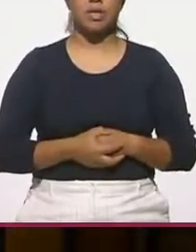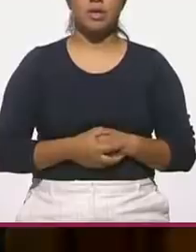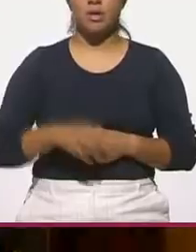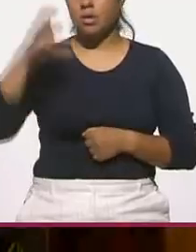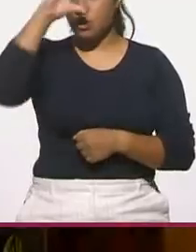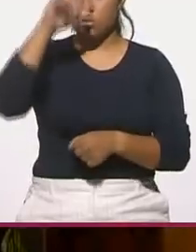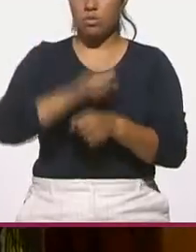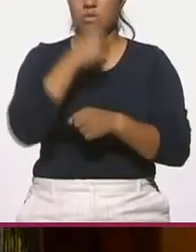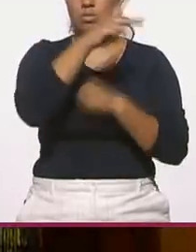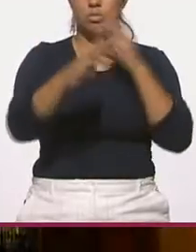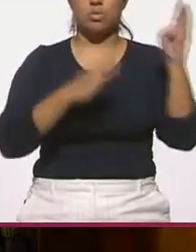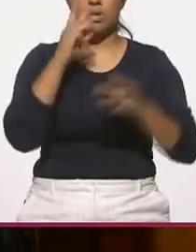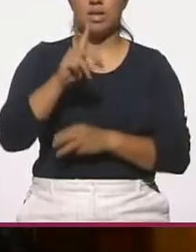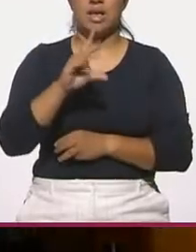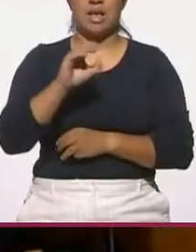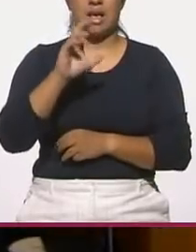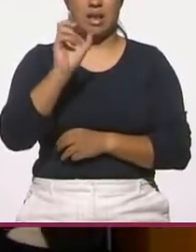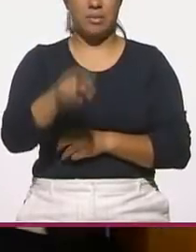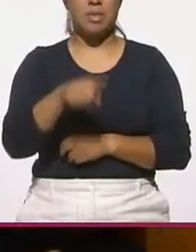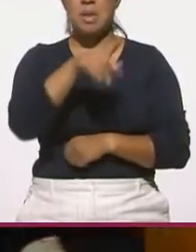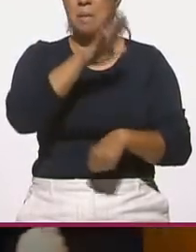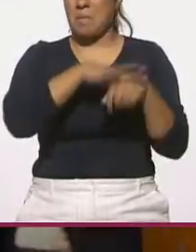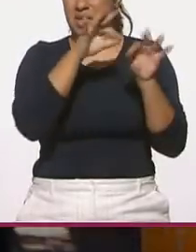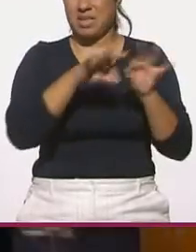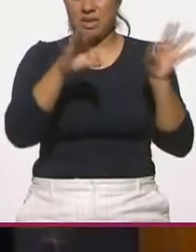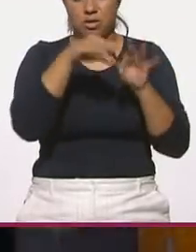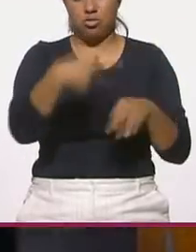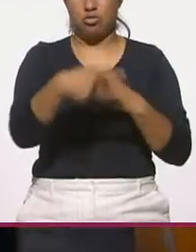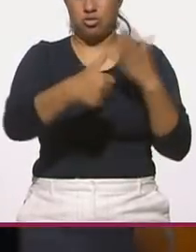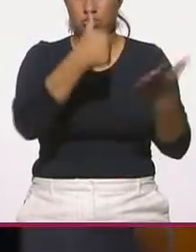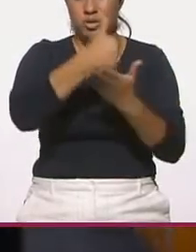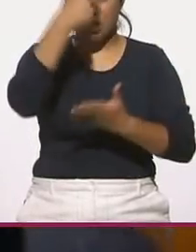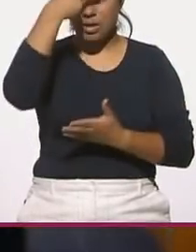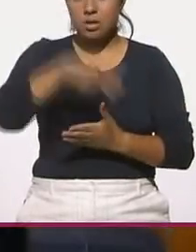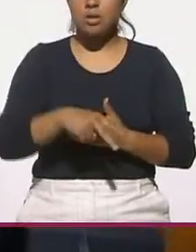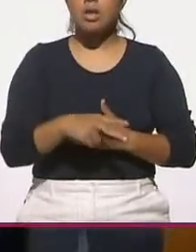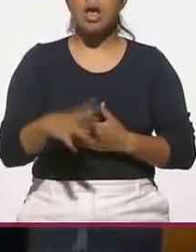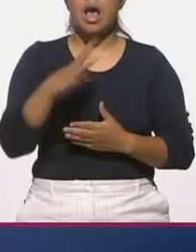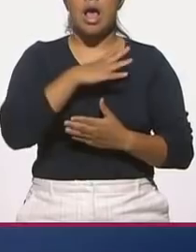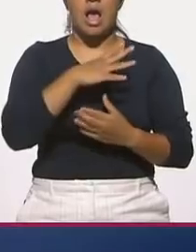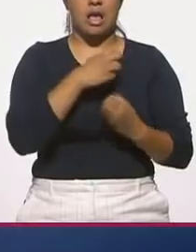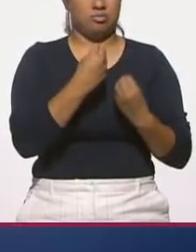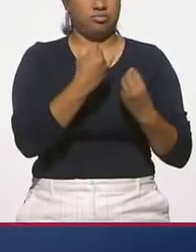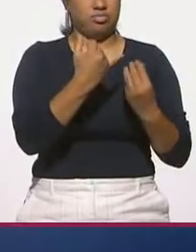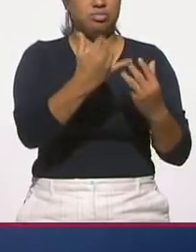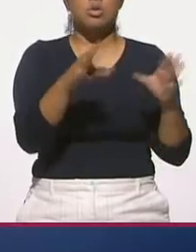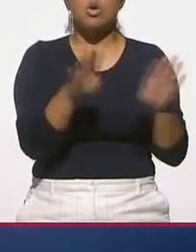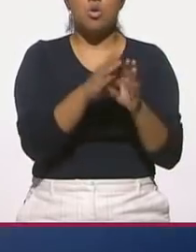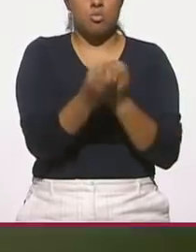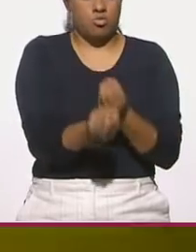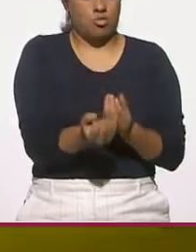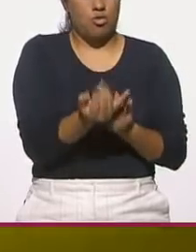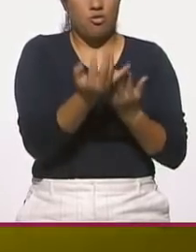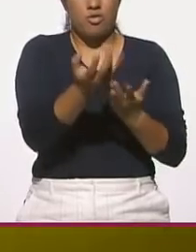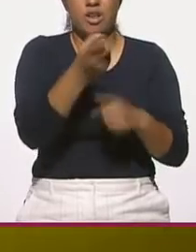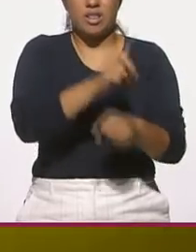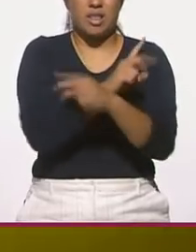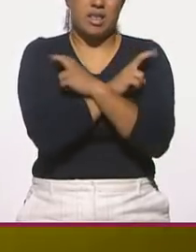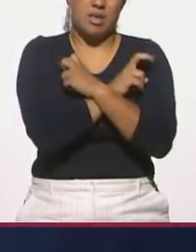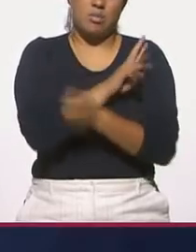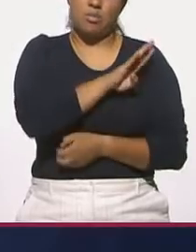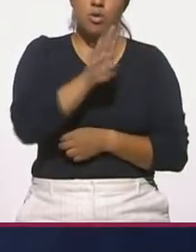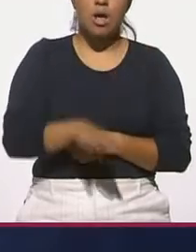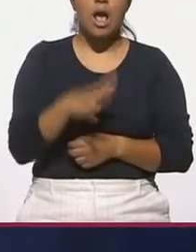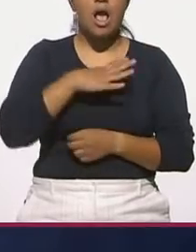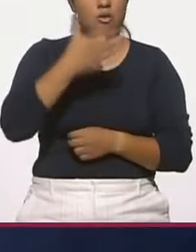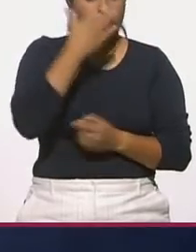En la cultura, el Museo del Carmen, uno de los más icónicos de la capital del país, se ilumina con las clásicas ofrendas de muertos. Están acompañadas por